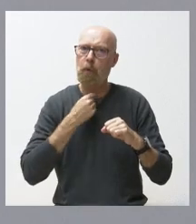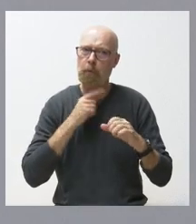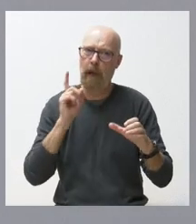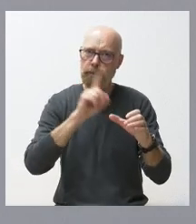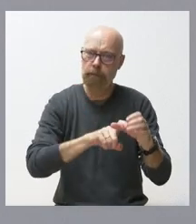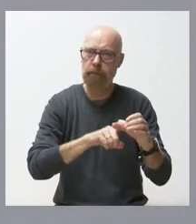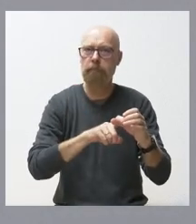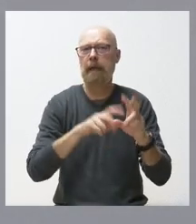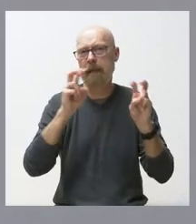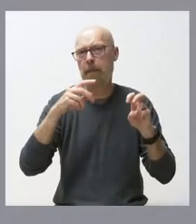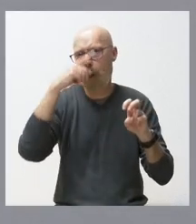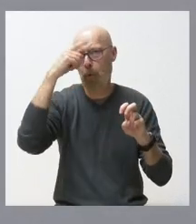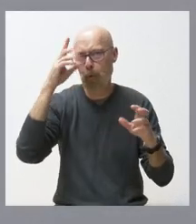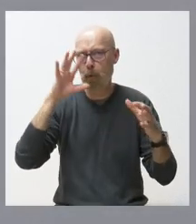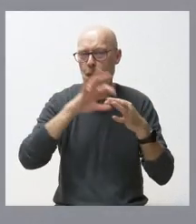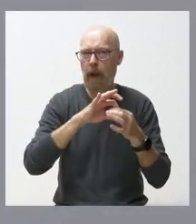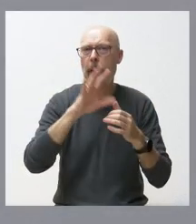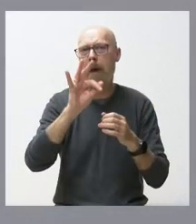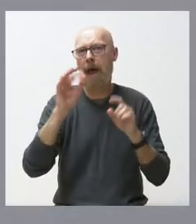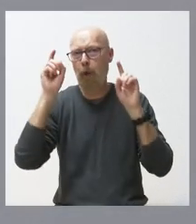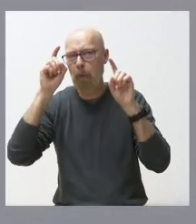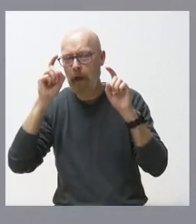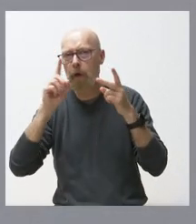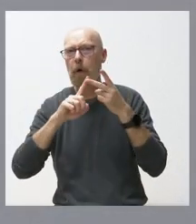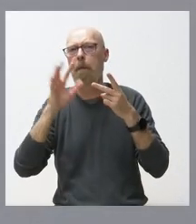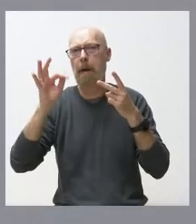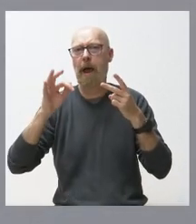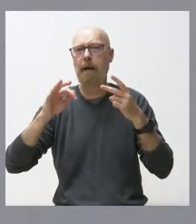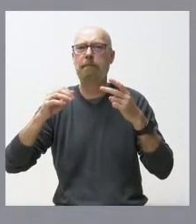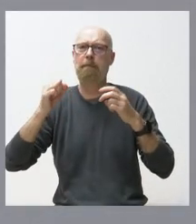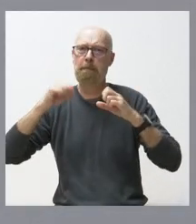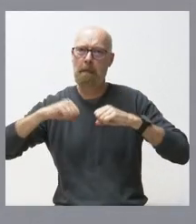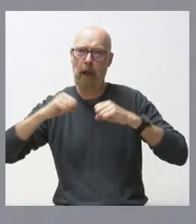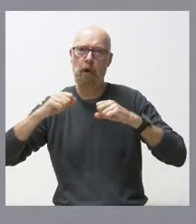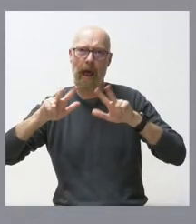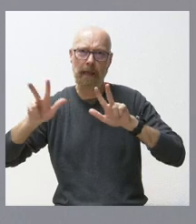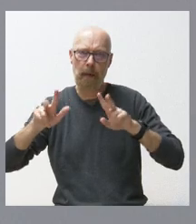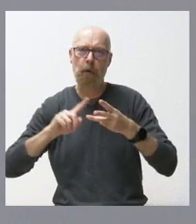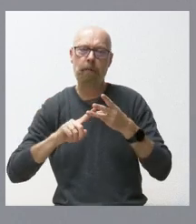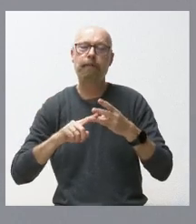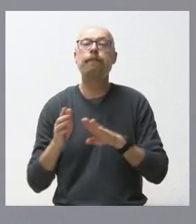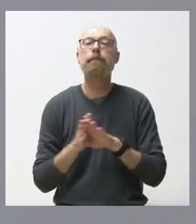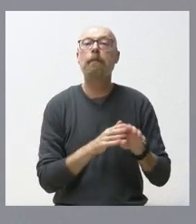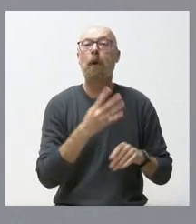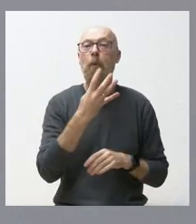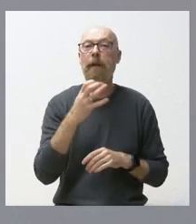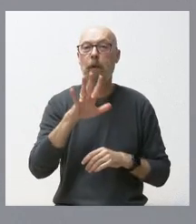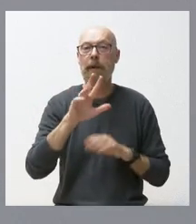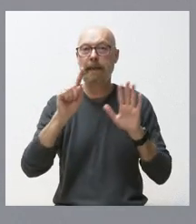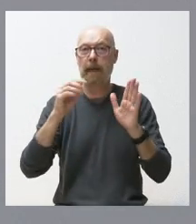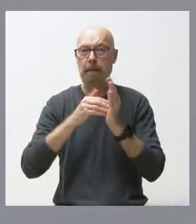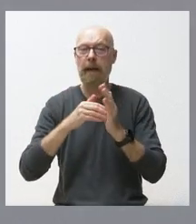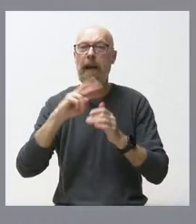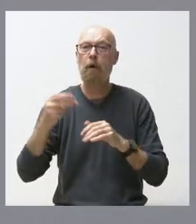ver con la cultura, también con la educación, también con el envejecimiento activo. 456.000 euros para ampliar tres aulas y